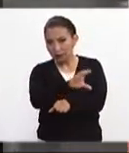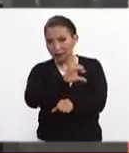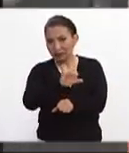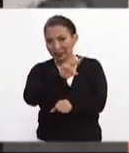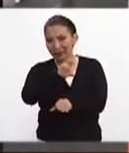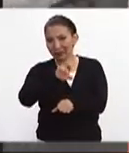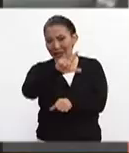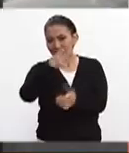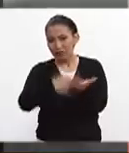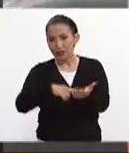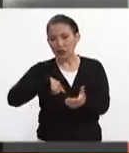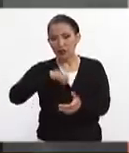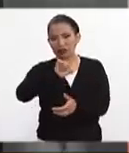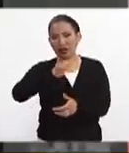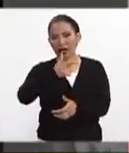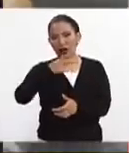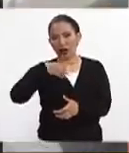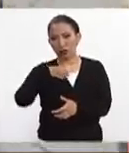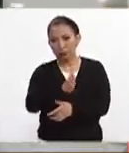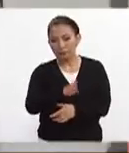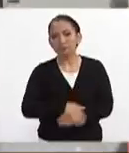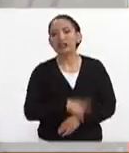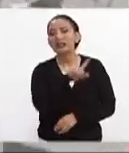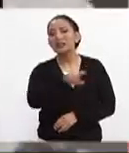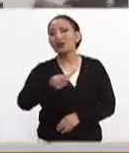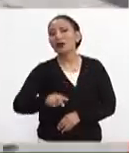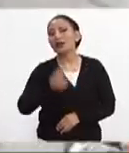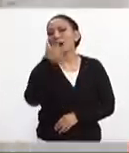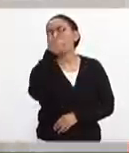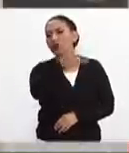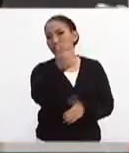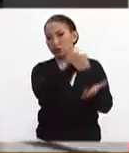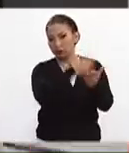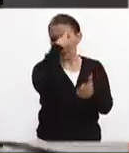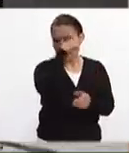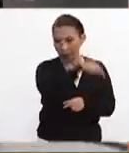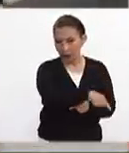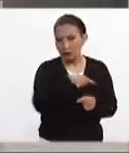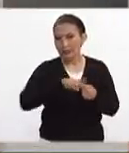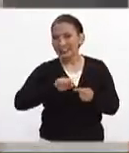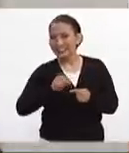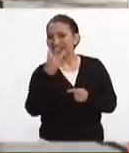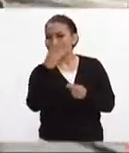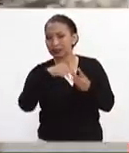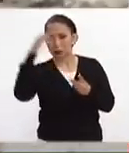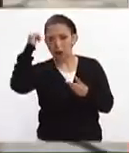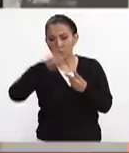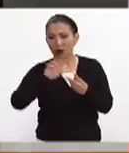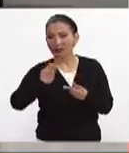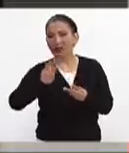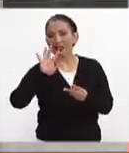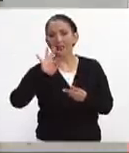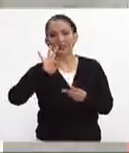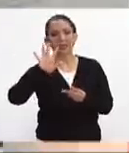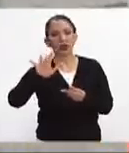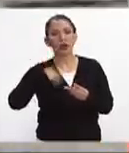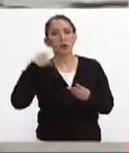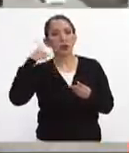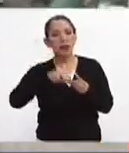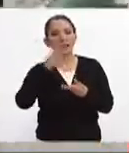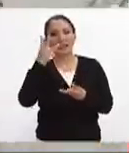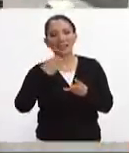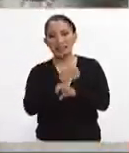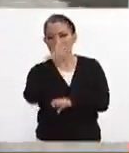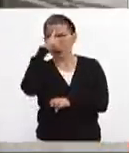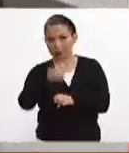Civil de la Secretaría de Gobernación. 148 en la Ciudad de México, 73 en Morelos, 45 en Puebla, 3